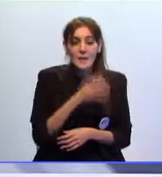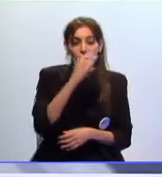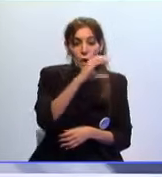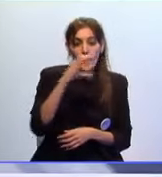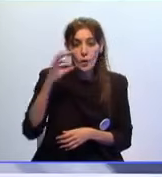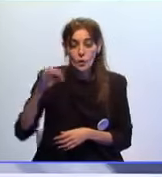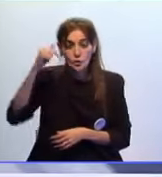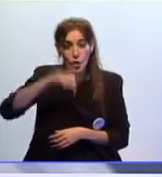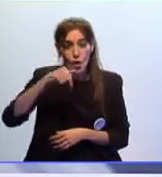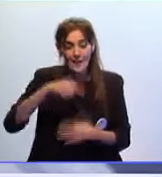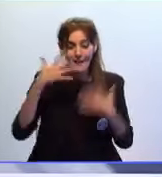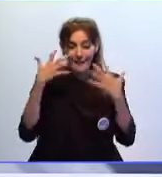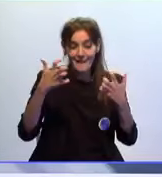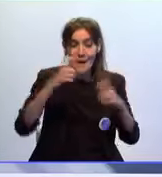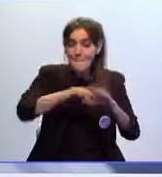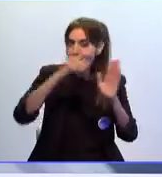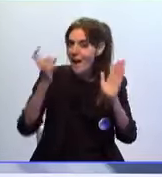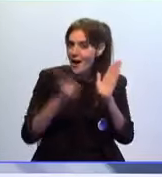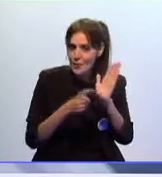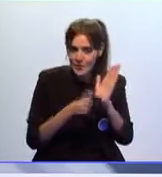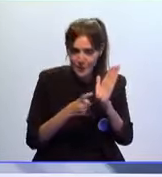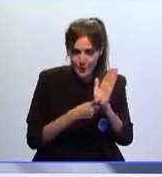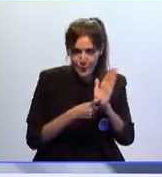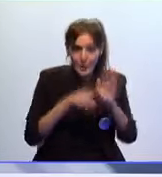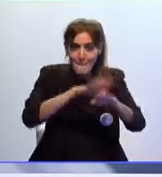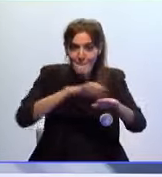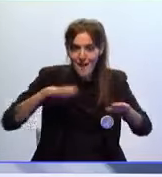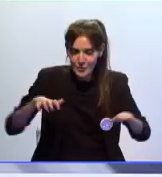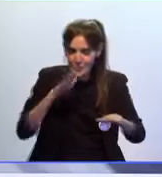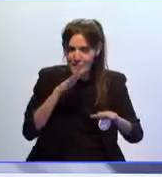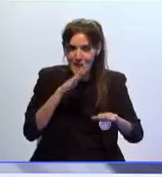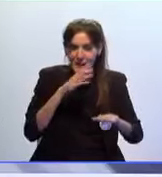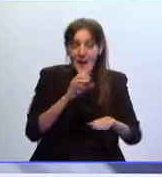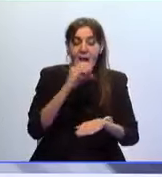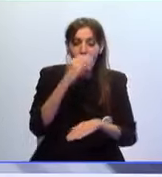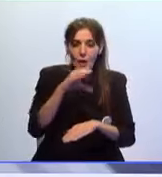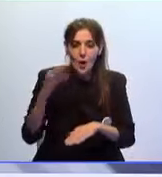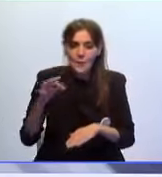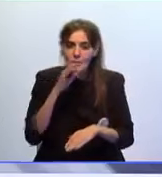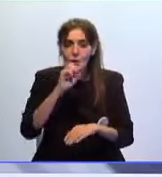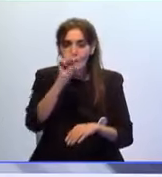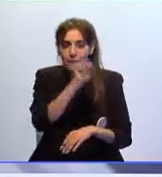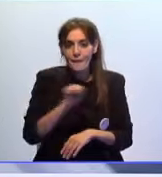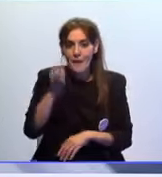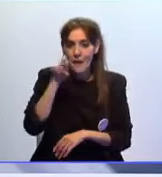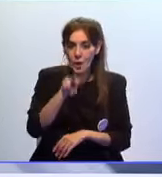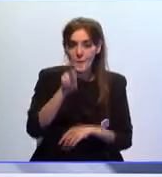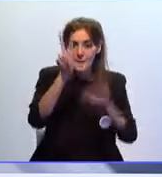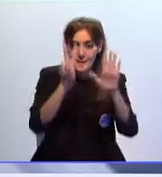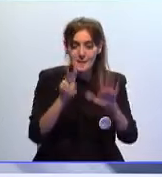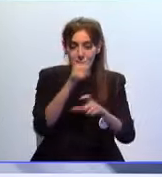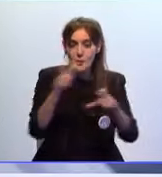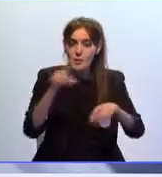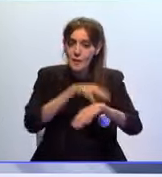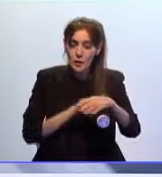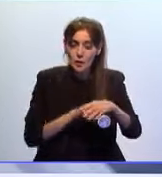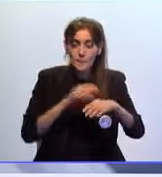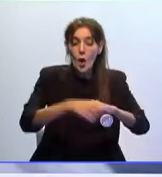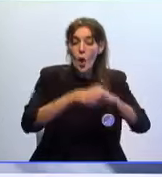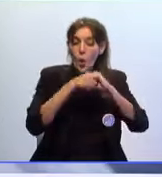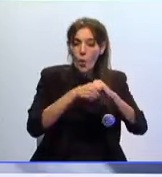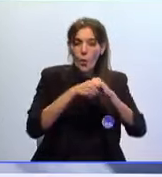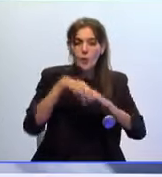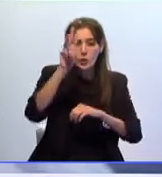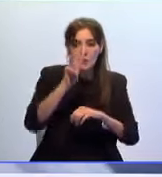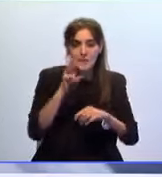obreras gana por mayoría absoluta las elecciones sindicales en el comité de empresa de ANGEVICESA con siete delegados UGT ha obtenido